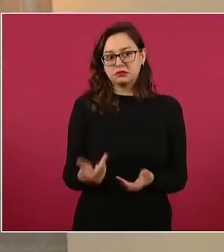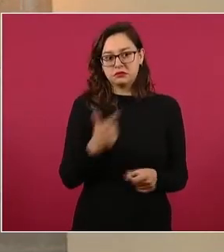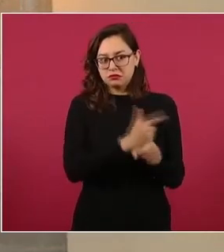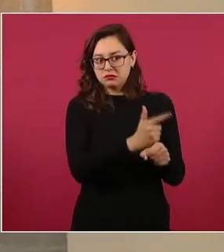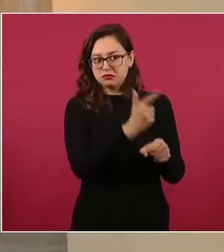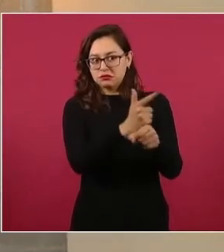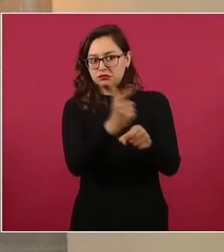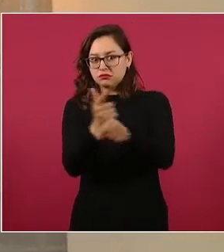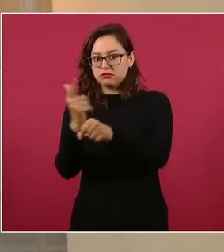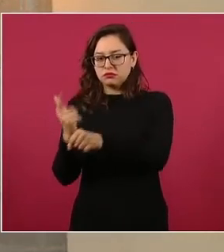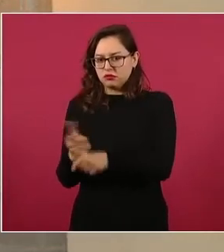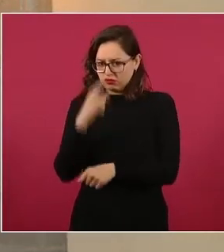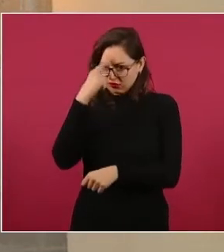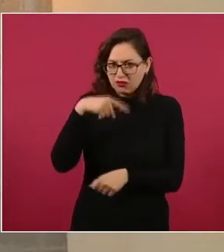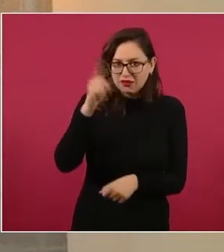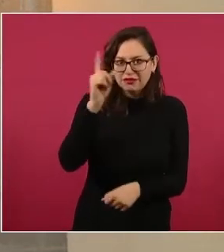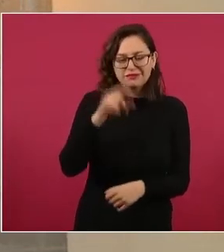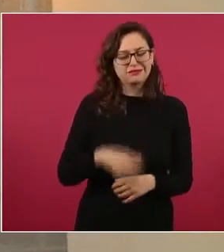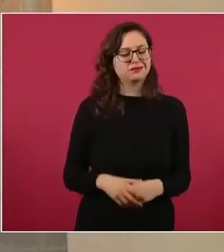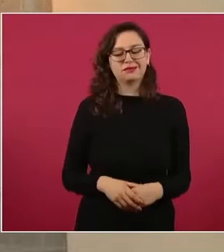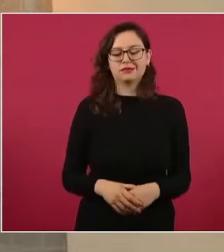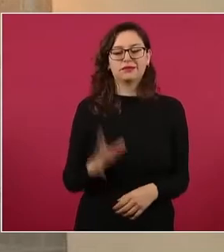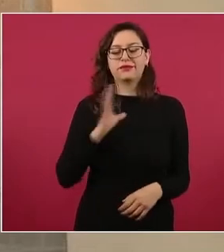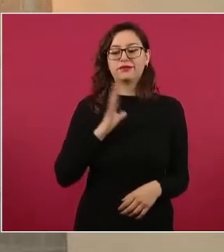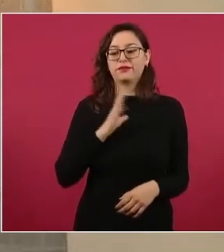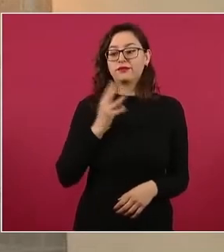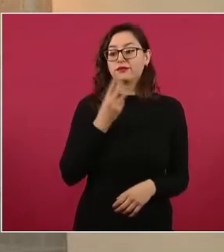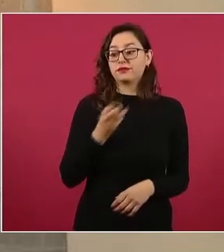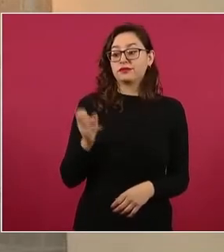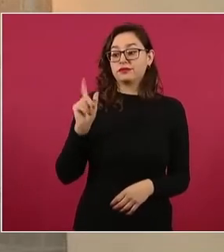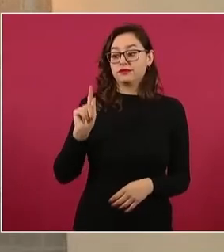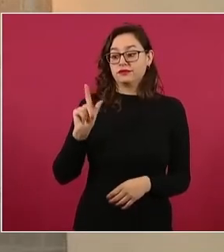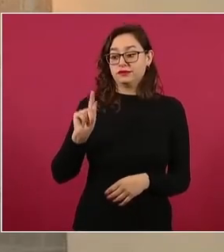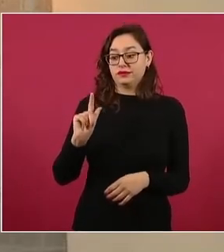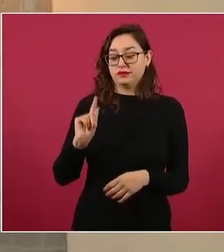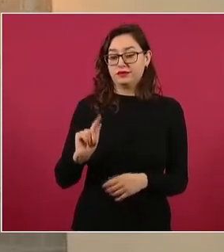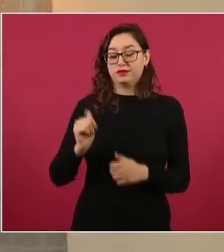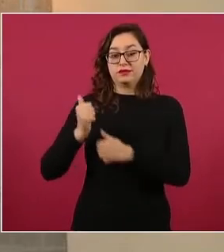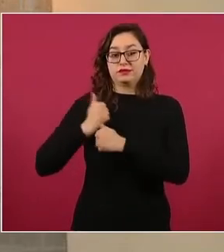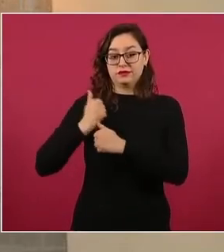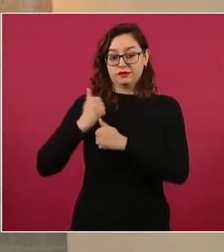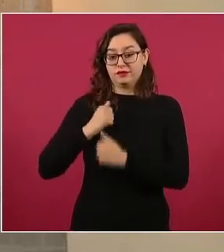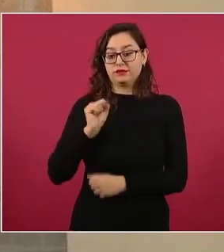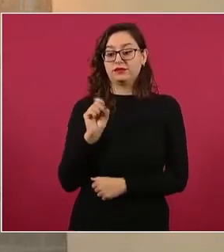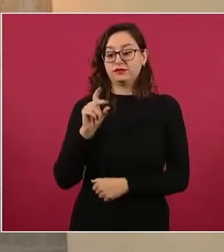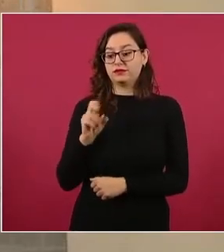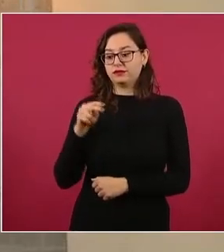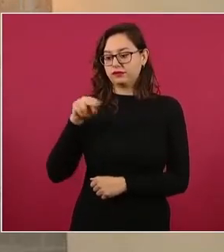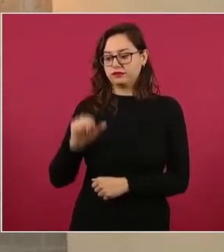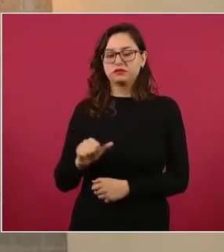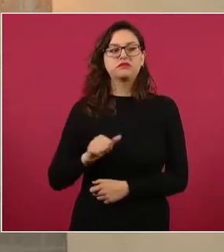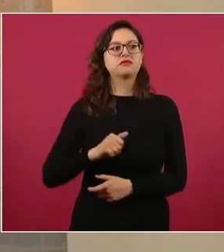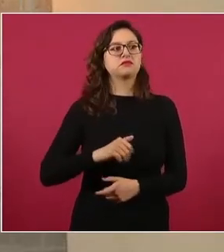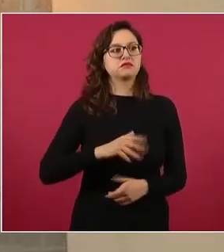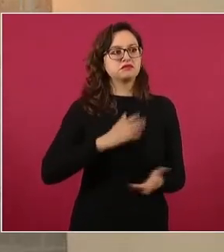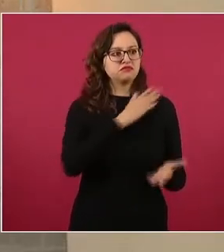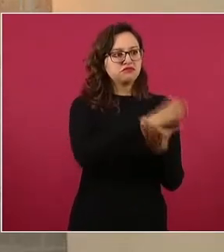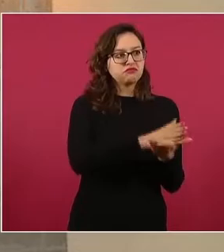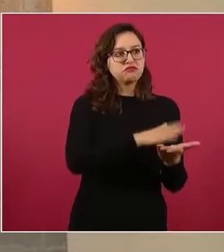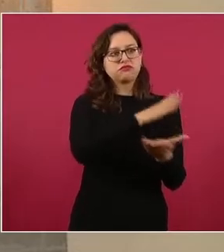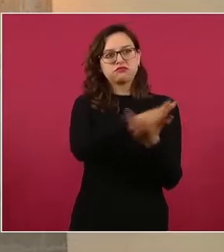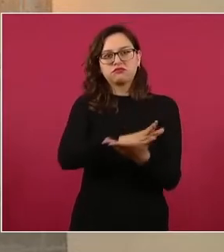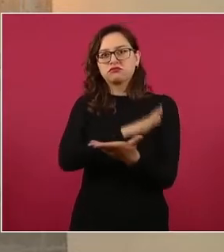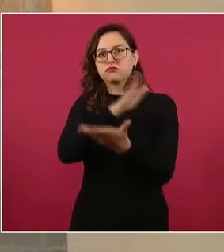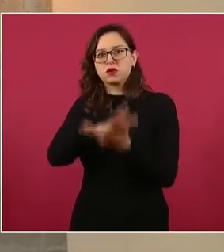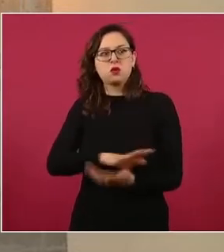Hay trescientos setenta elementos de la Sedena enfocados a estas tareas y se han hecho operaciones en diversos estados